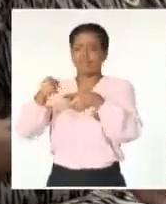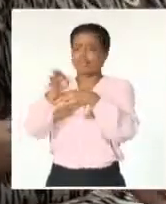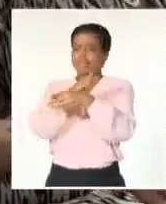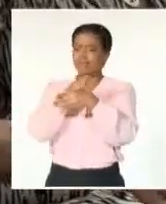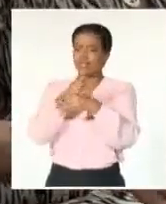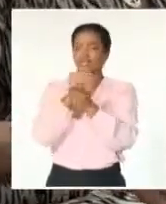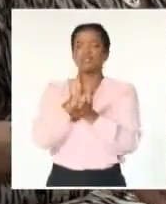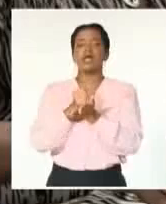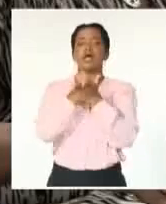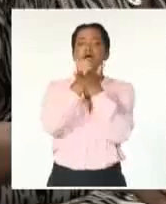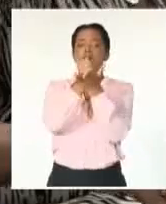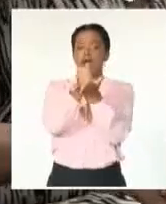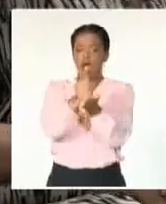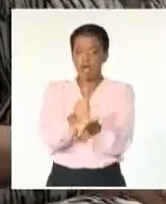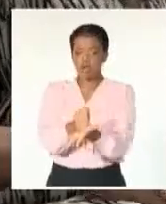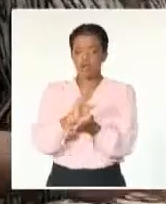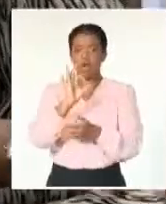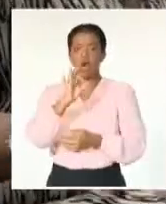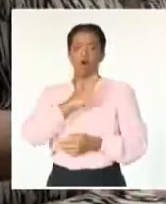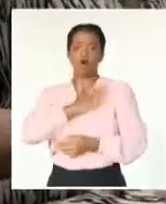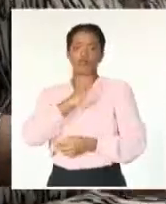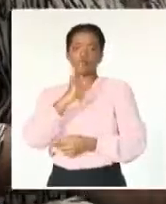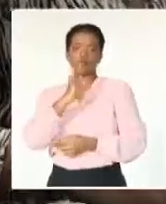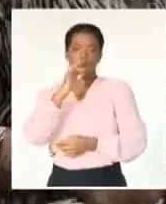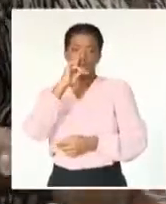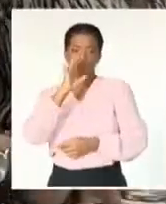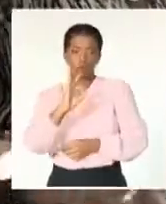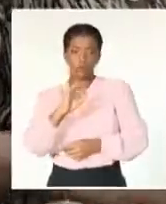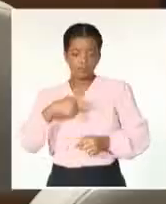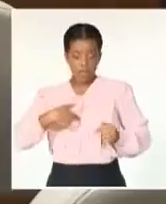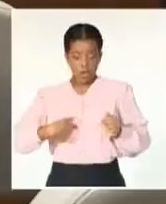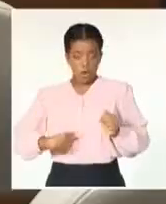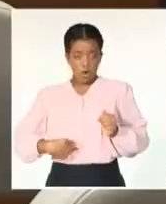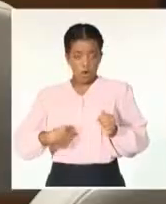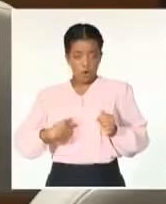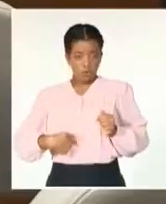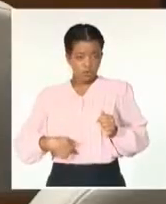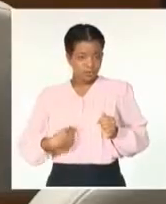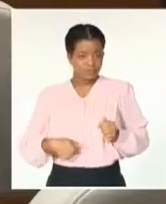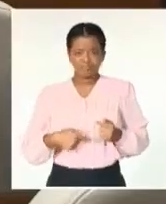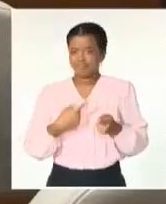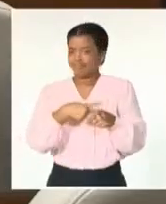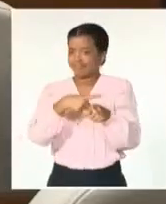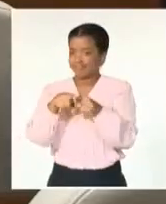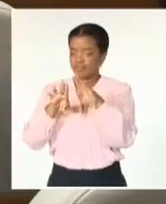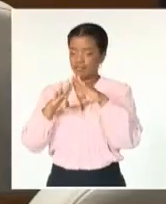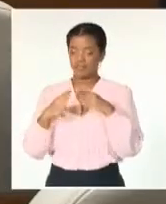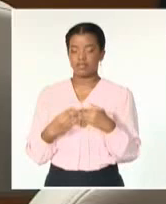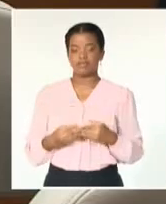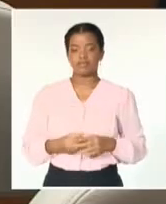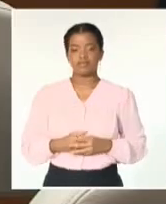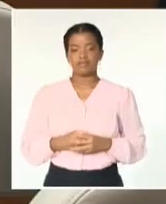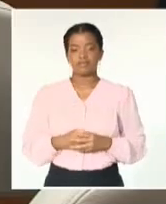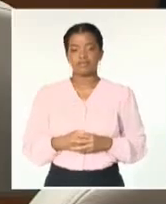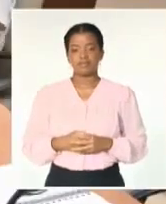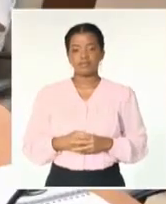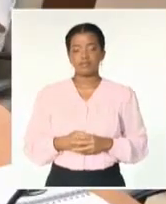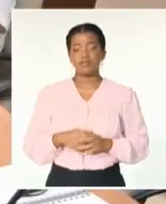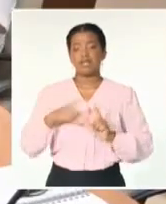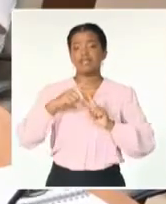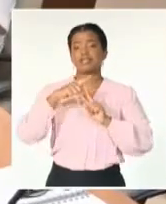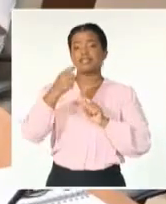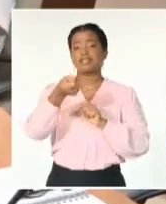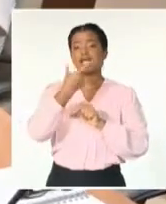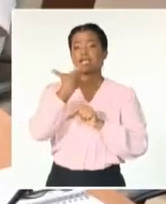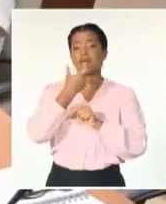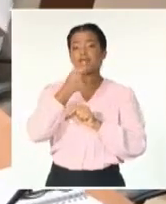especialidades, el aparato digestivo, ginecostetricia, etc. El tratamiento con este gas, que está presente en la atmósfera de